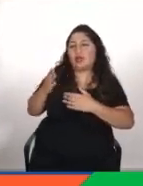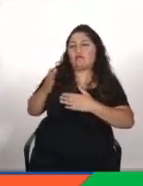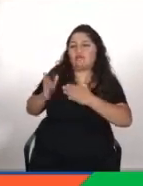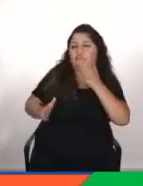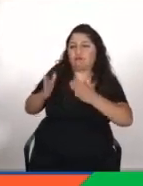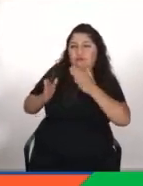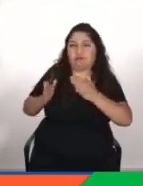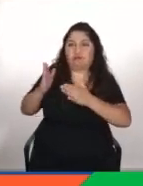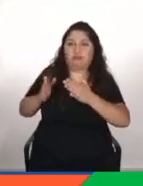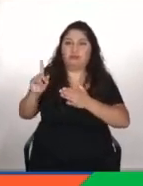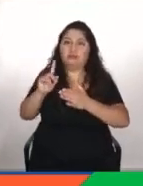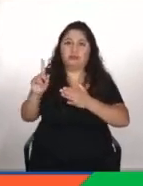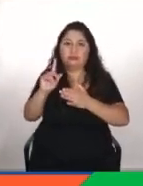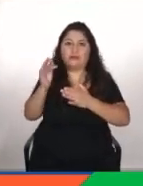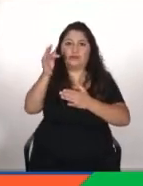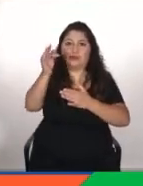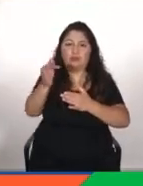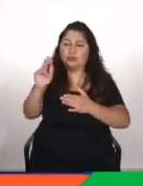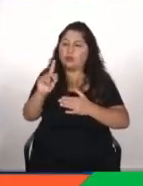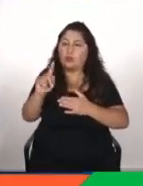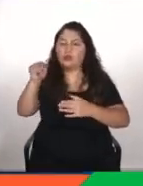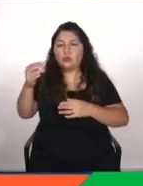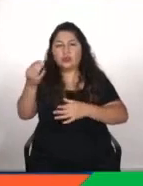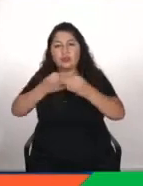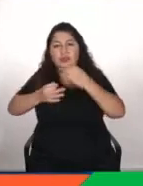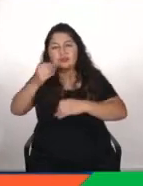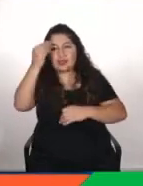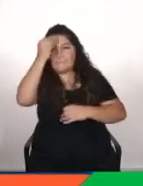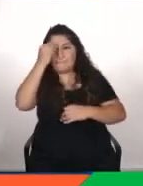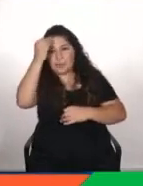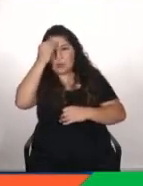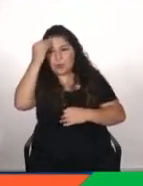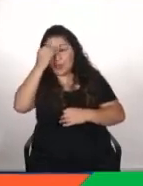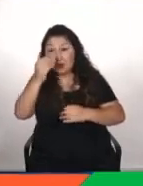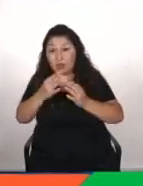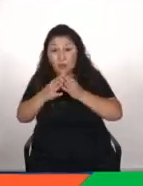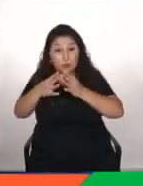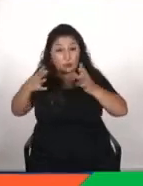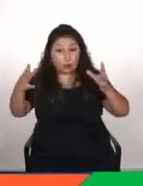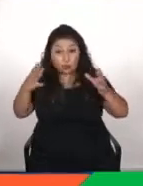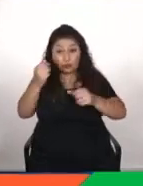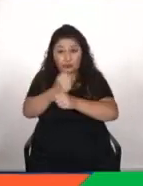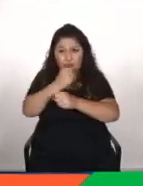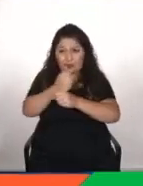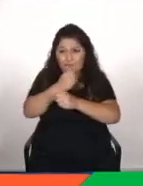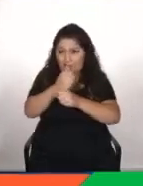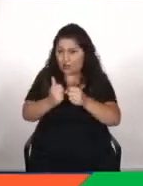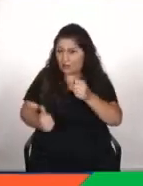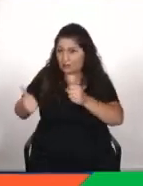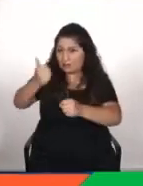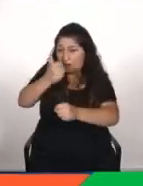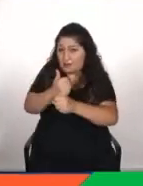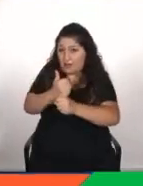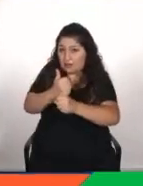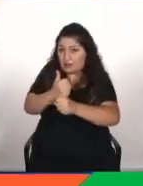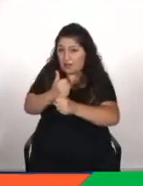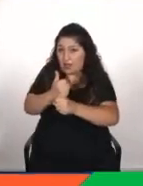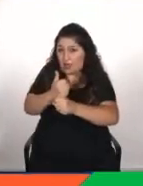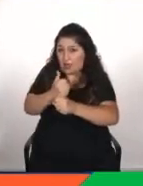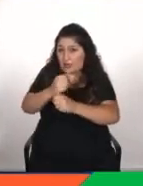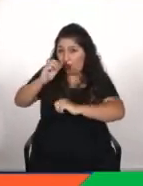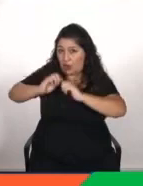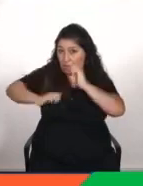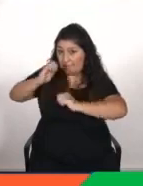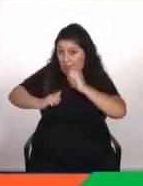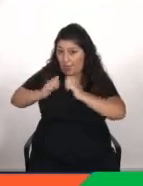sino que en realidad lo que nos debería preocupar es más bien de que muchos trabajos van a ser reemplazados por inteligencias artificiales sí o sea sobre